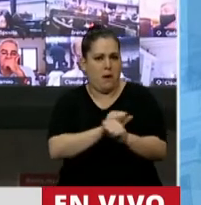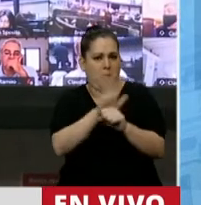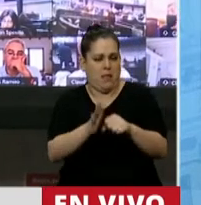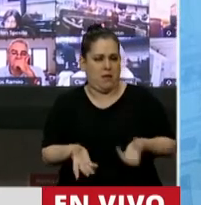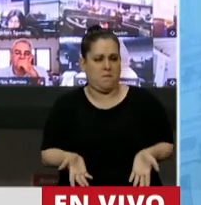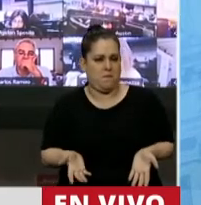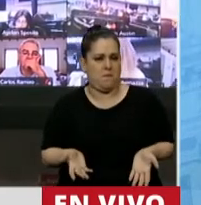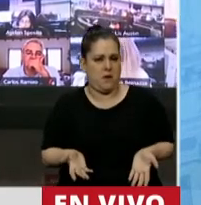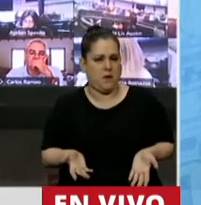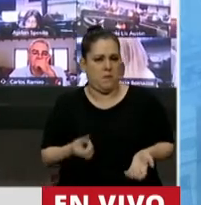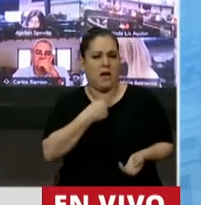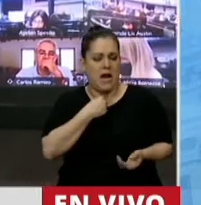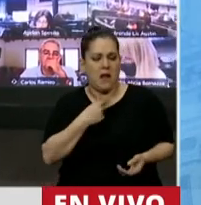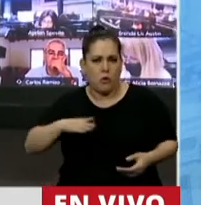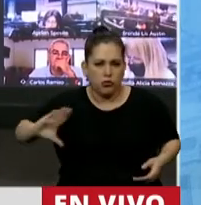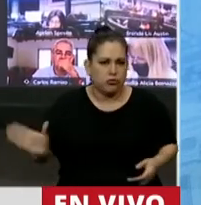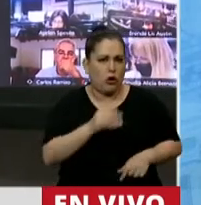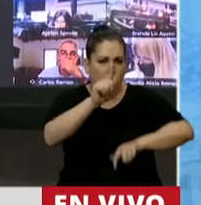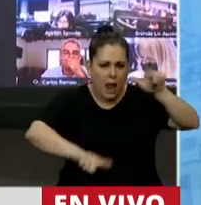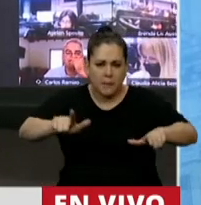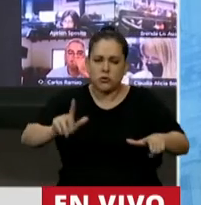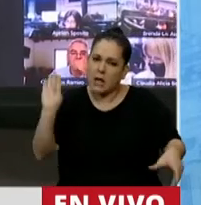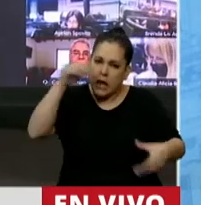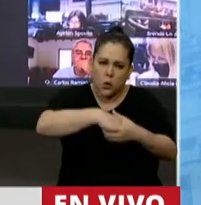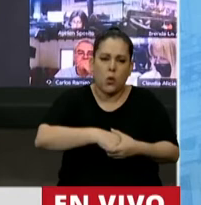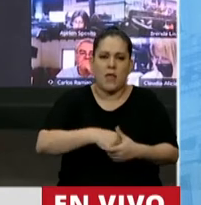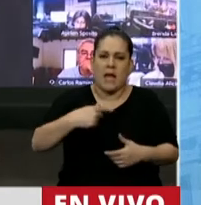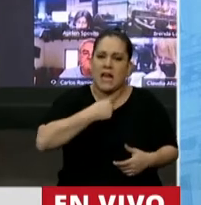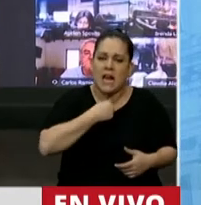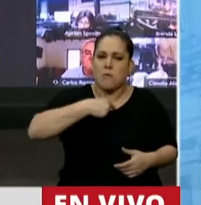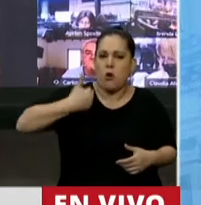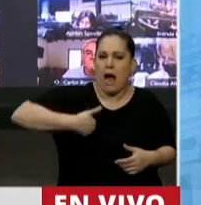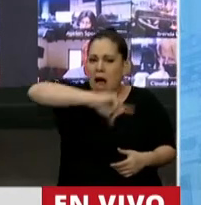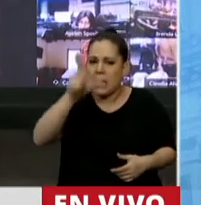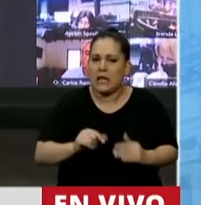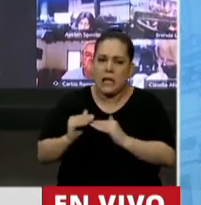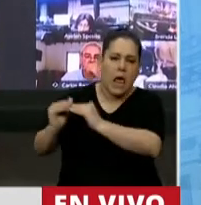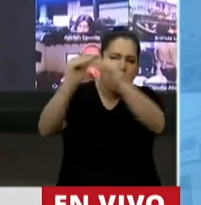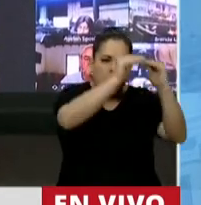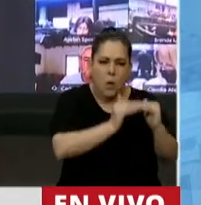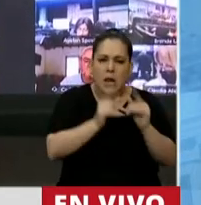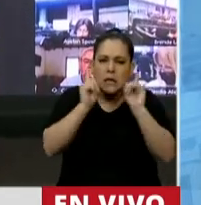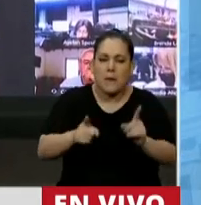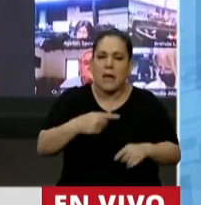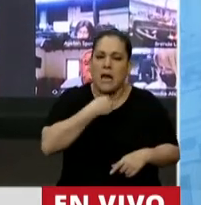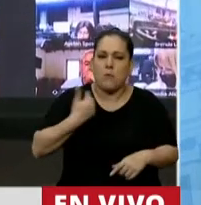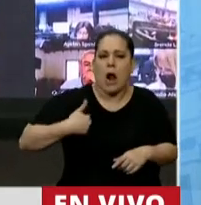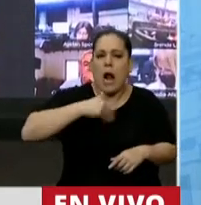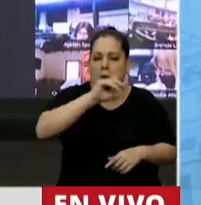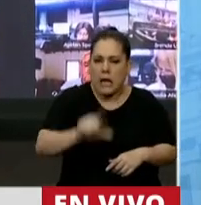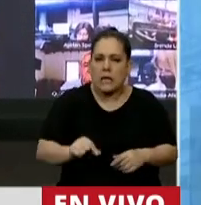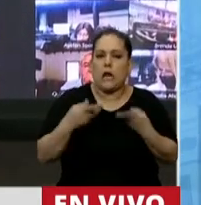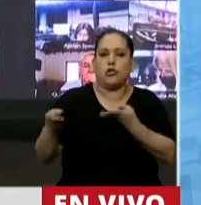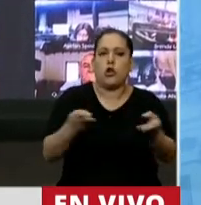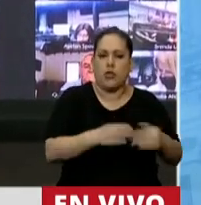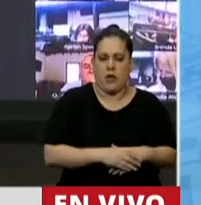argentinos y las argentinas adentro. Queremos un país justo, un país igualitario y un país solidario. Y eso es lo que estamos pidiendo. Como pusieron en el hombro